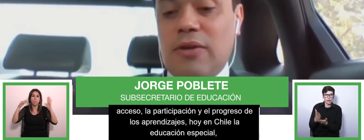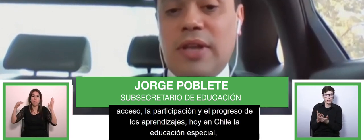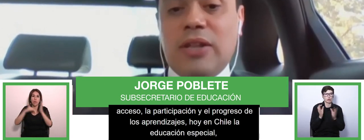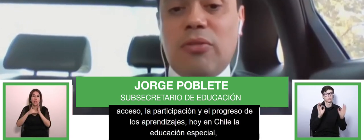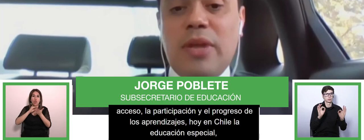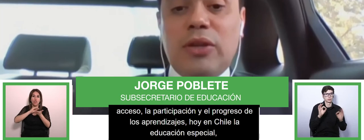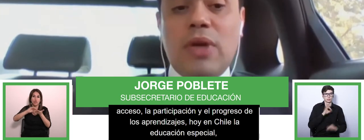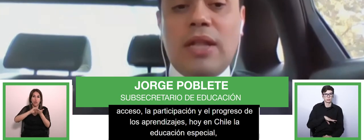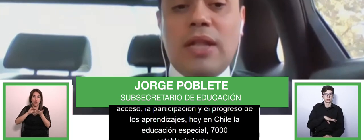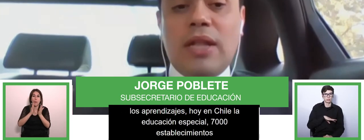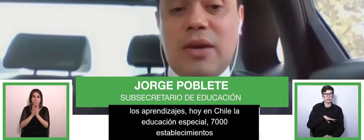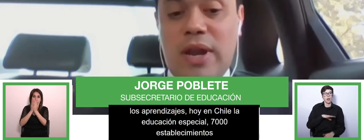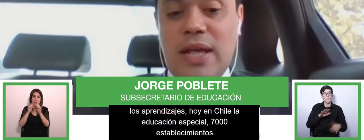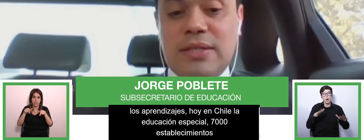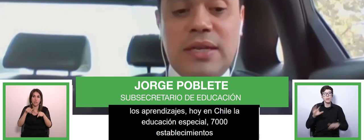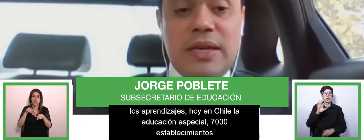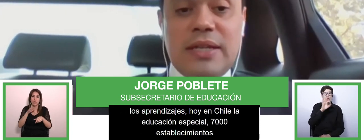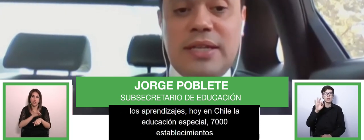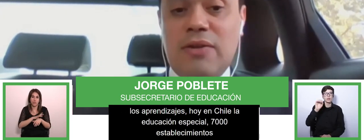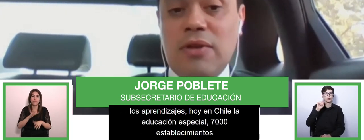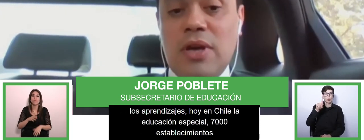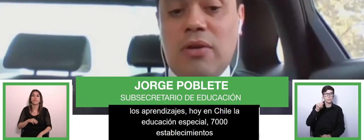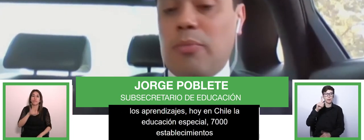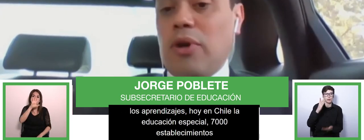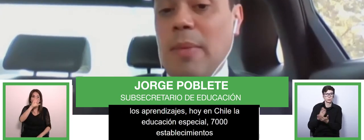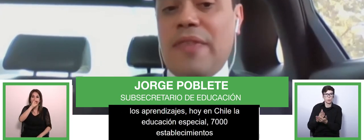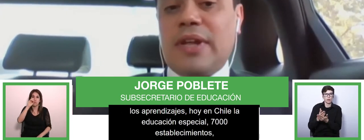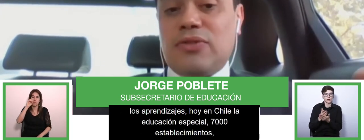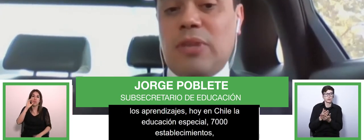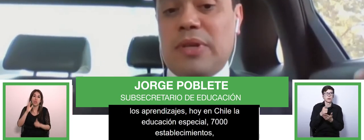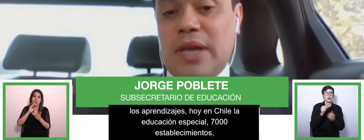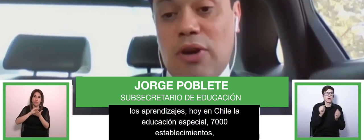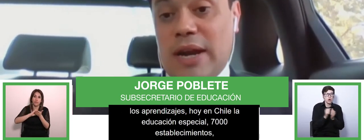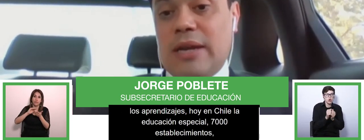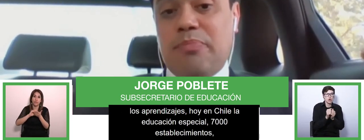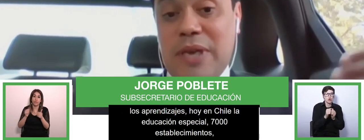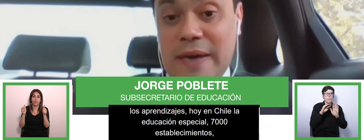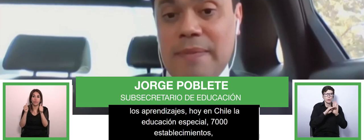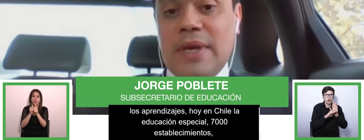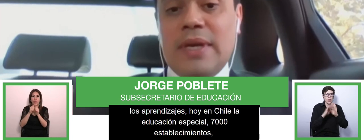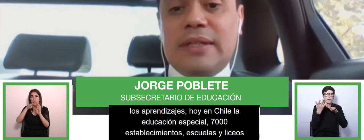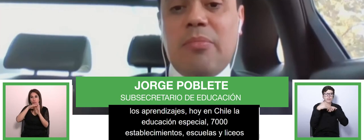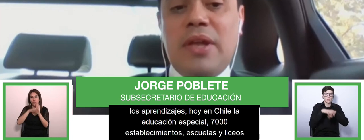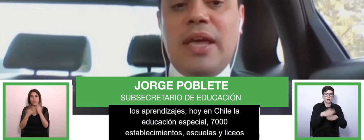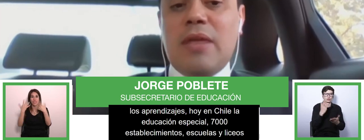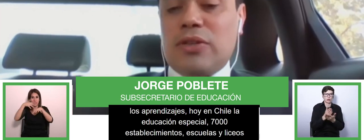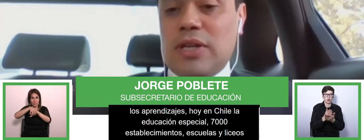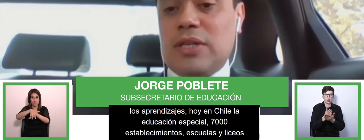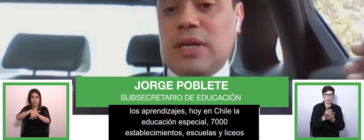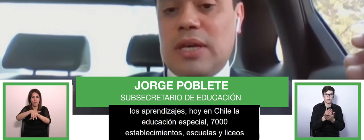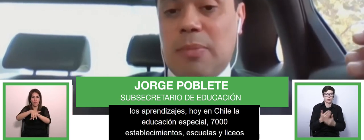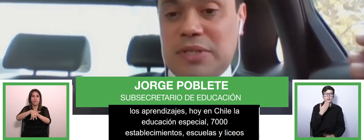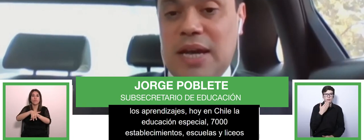atiende alrededor de 500.000 estudiantes en escuelas y liceos con programas de integración escolar el PIE y también en